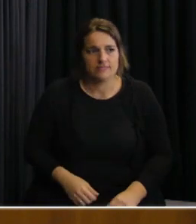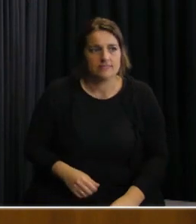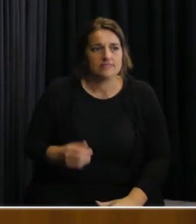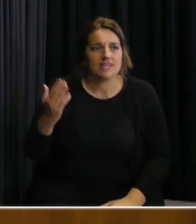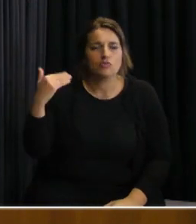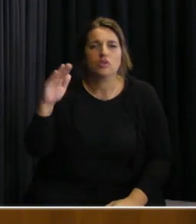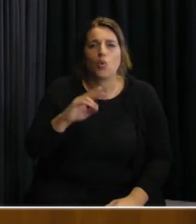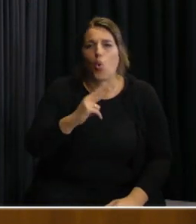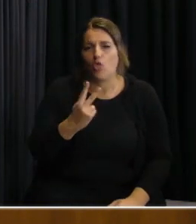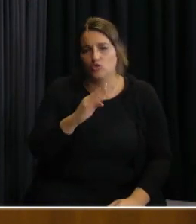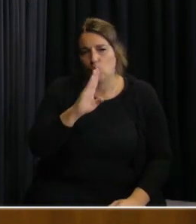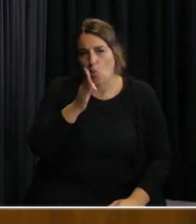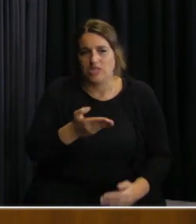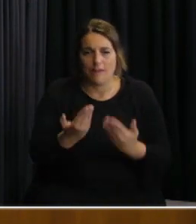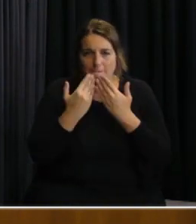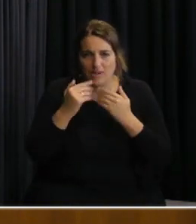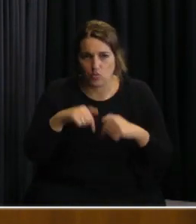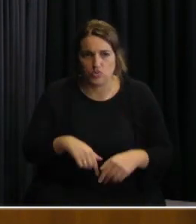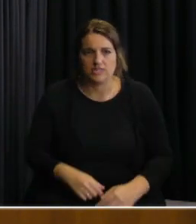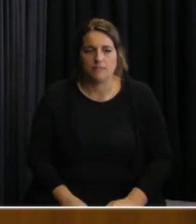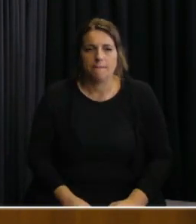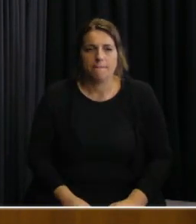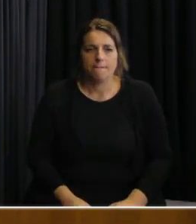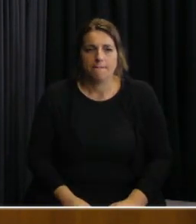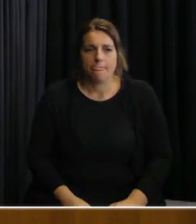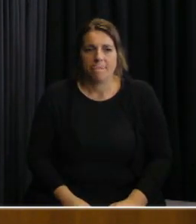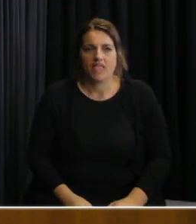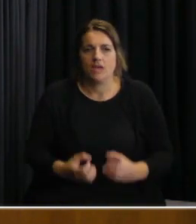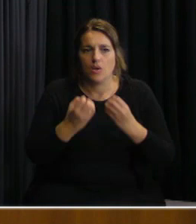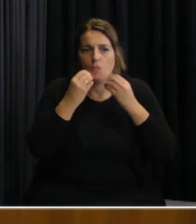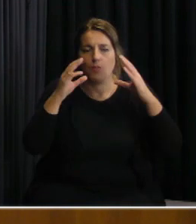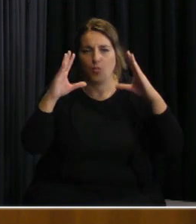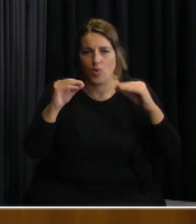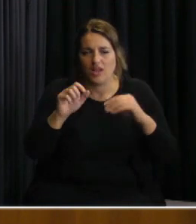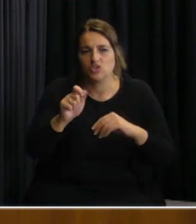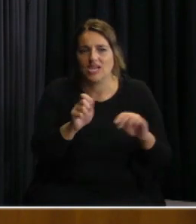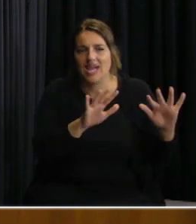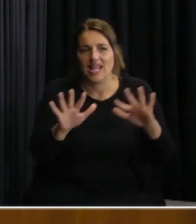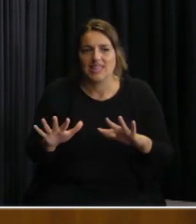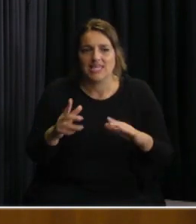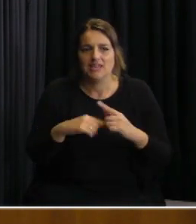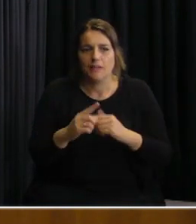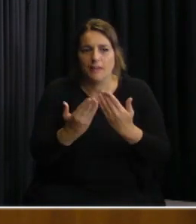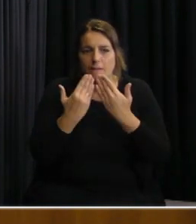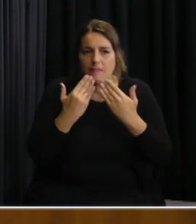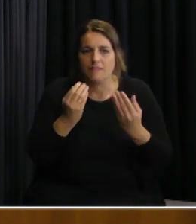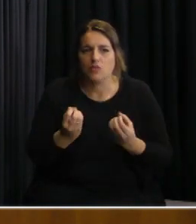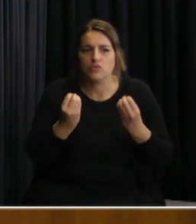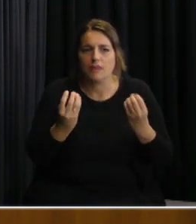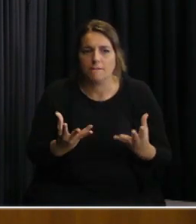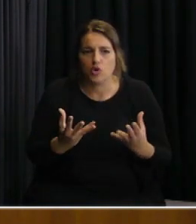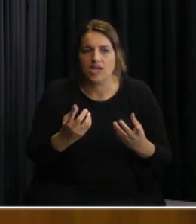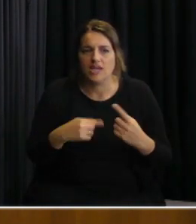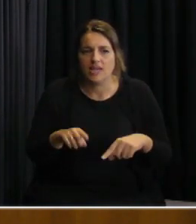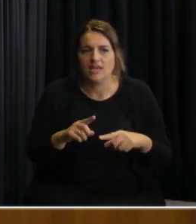autoridades reciben las dos últimas consultas en esta conferencia hola buenas noches Lorena Bommio de Subrayado mi pregunta es por qué esta